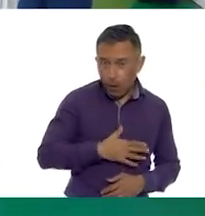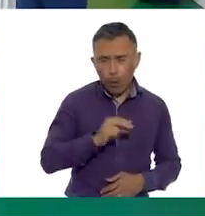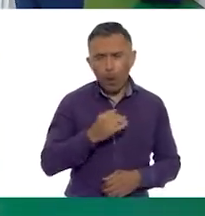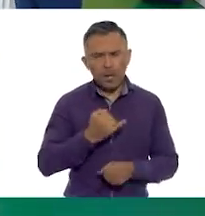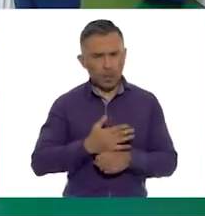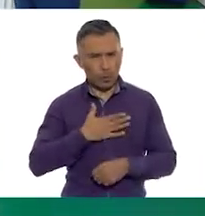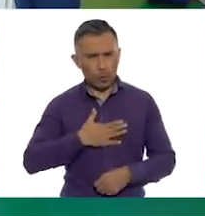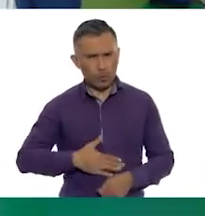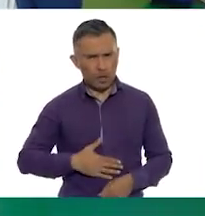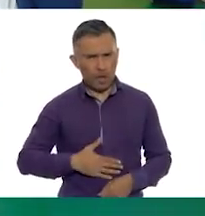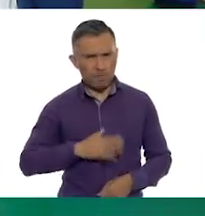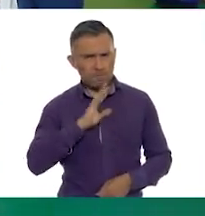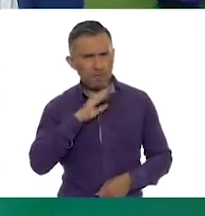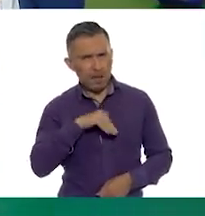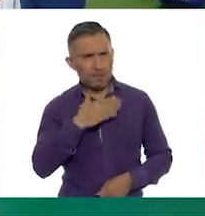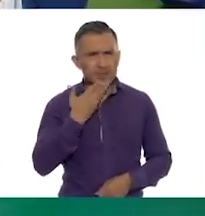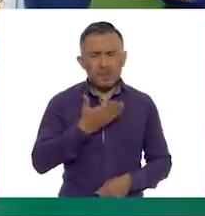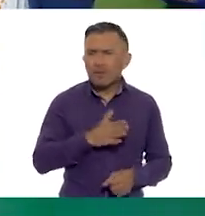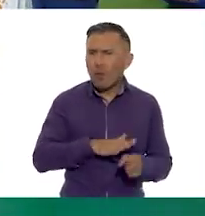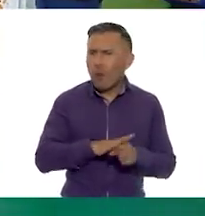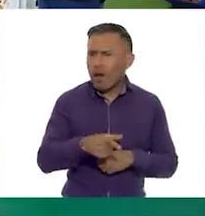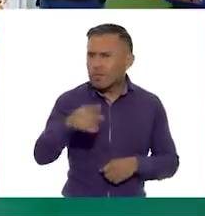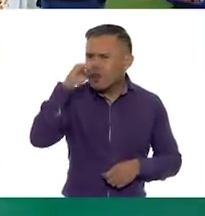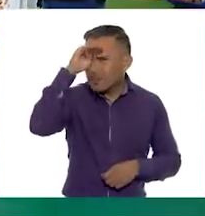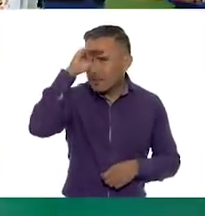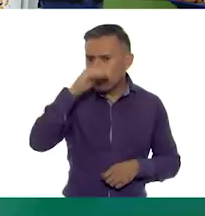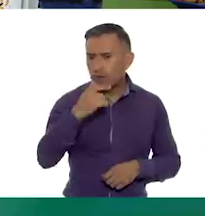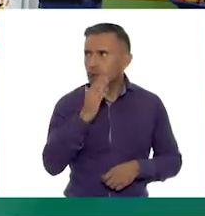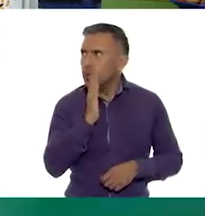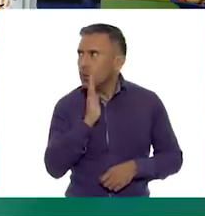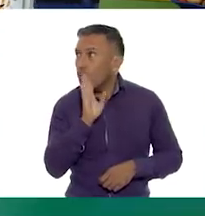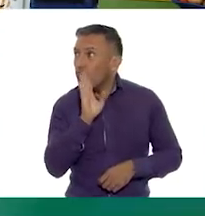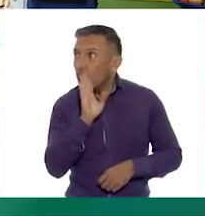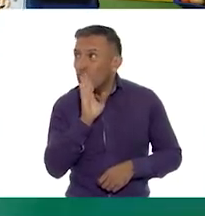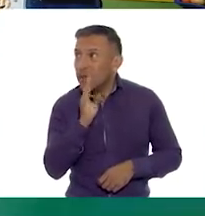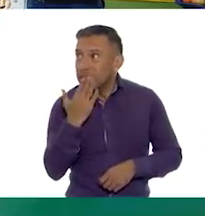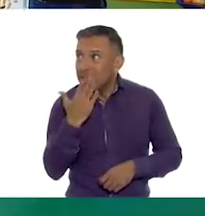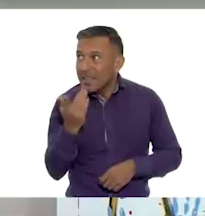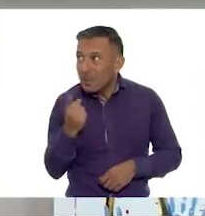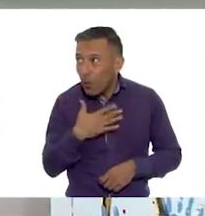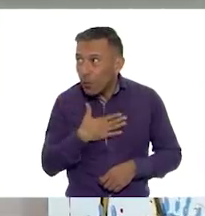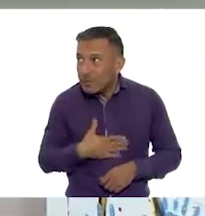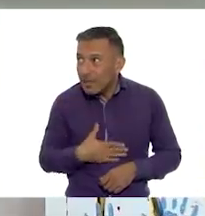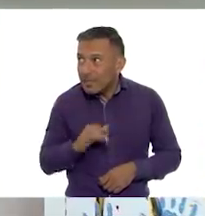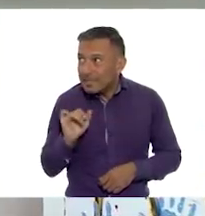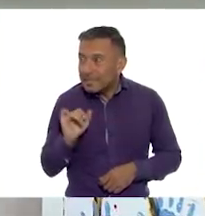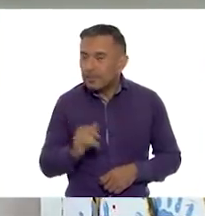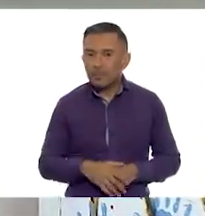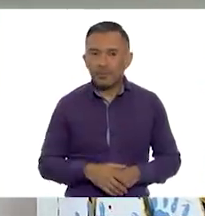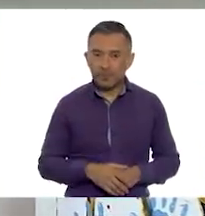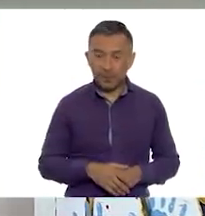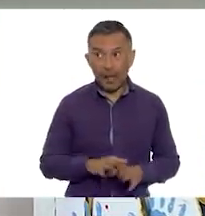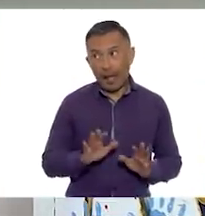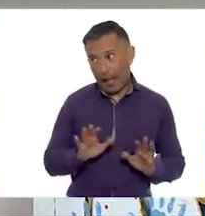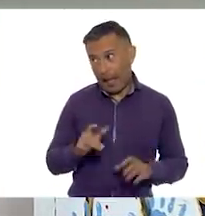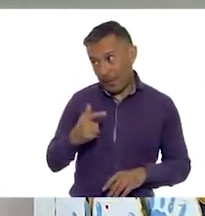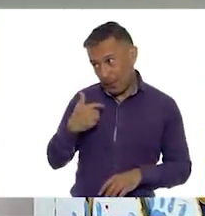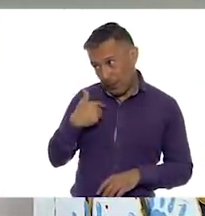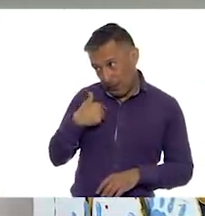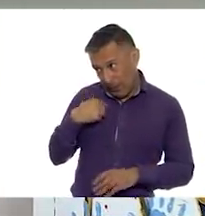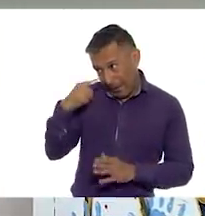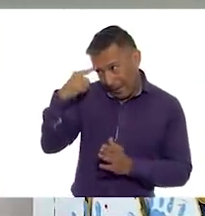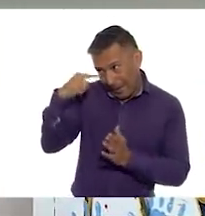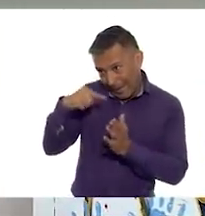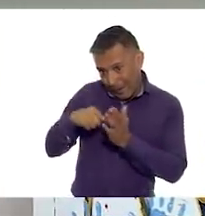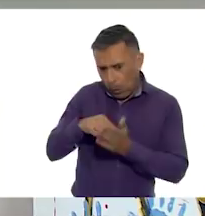¡Ah! ¿Tú qué crees? Yo creo justa. Sí, yo también. sé! ¡No ¡No sé! Yo creo, maestra, que es una